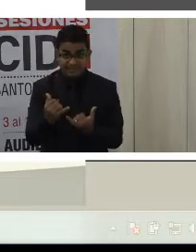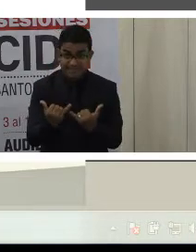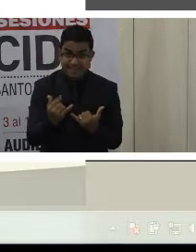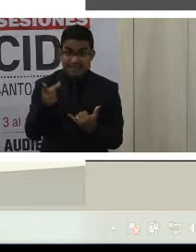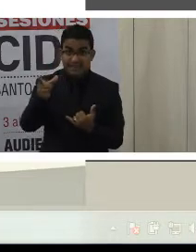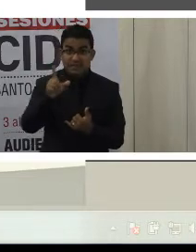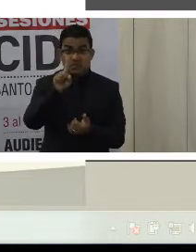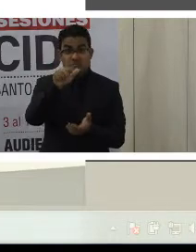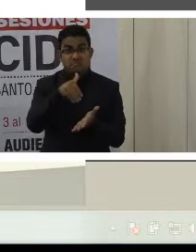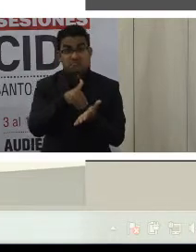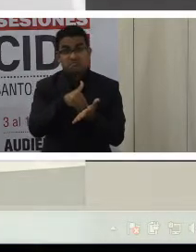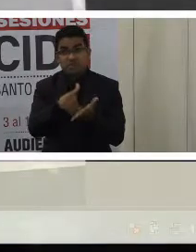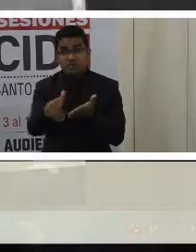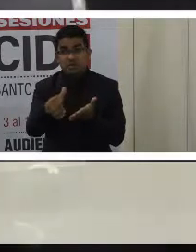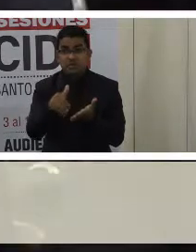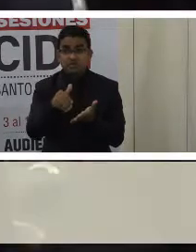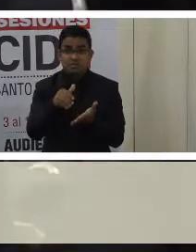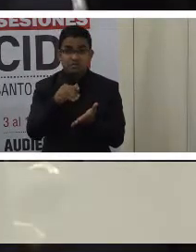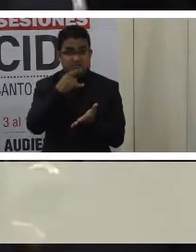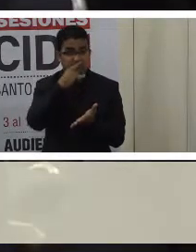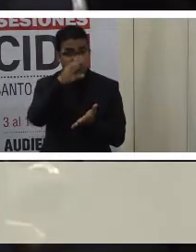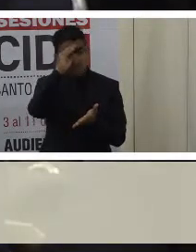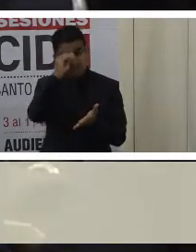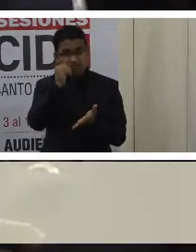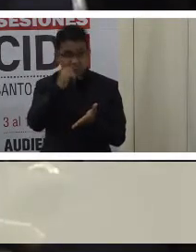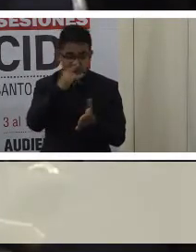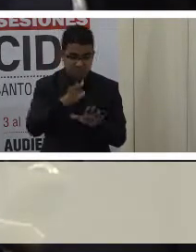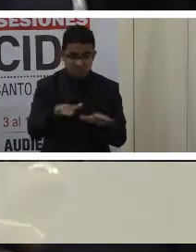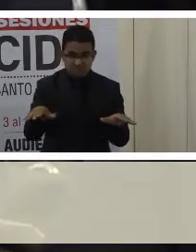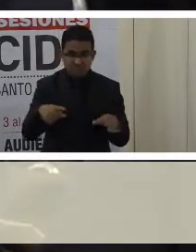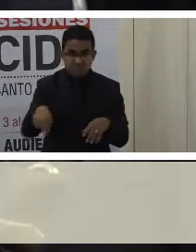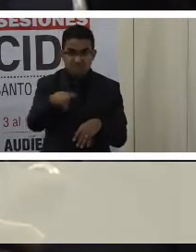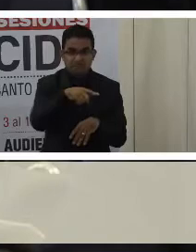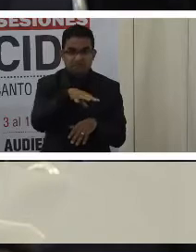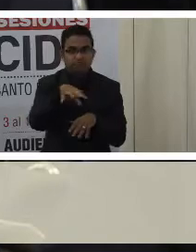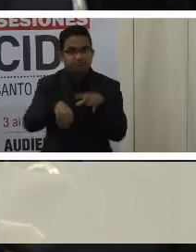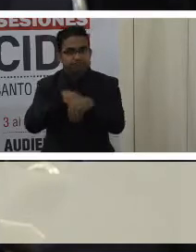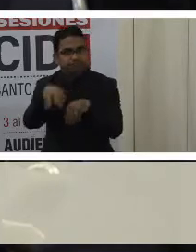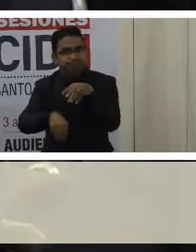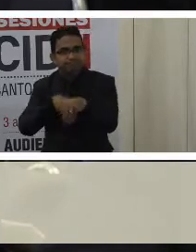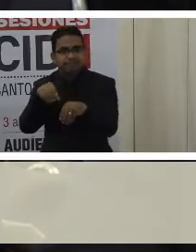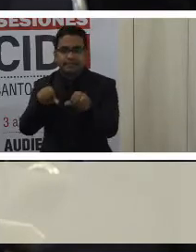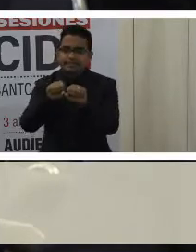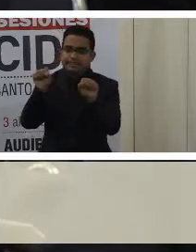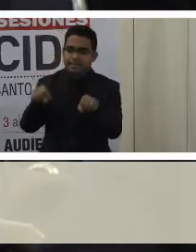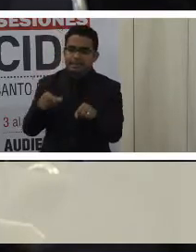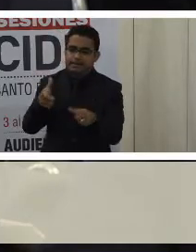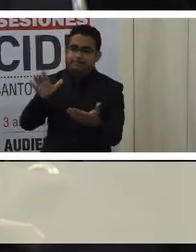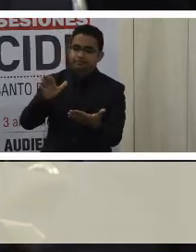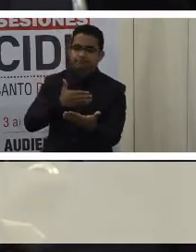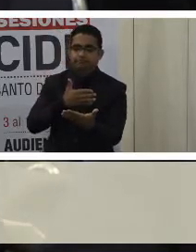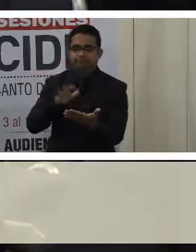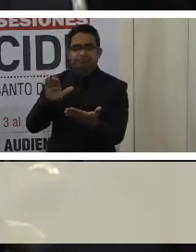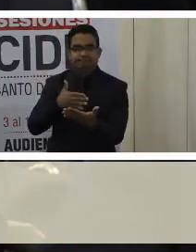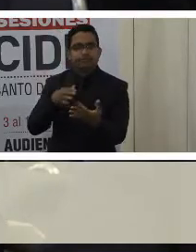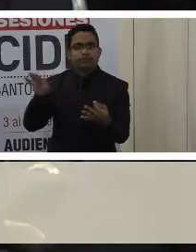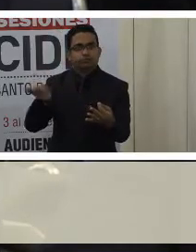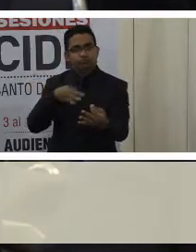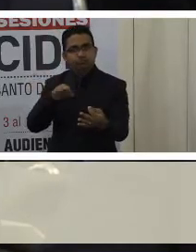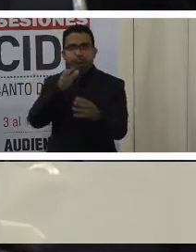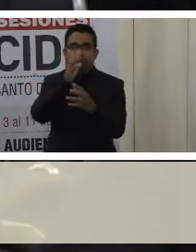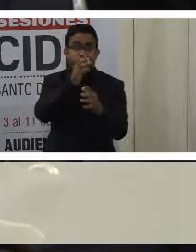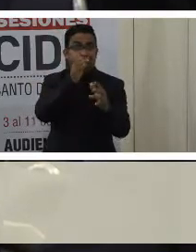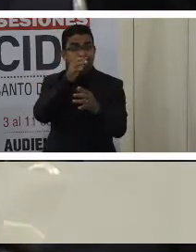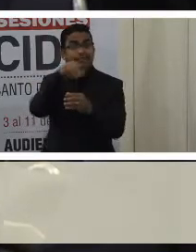más de un millón de niños, niñas y adolescentes forman parte de ese Sistema Nacional de Orquesta y